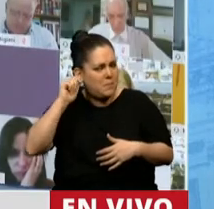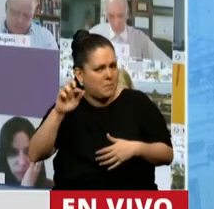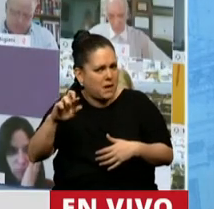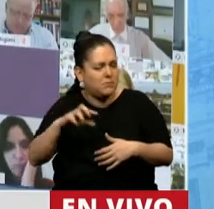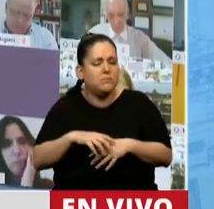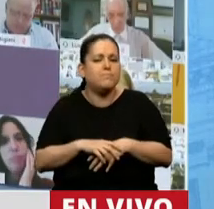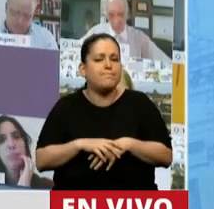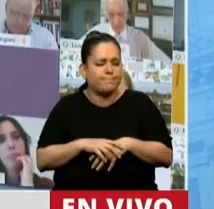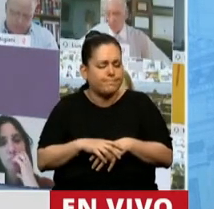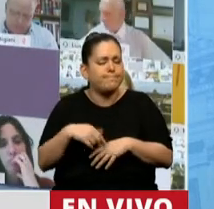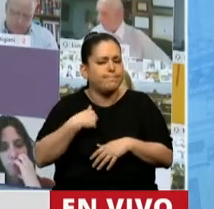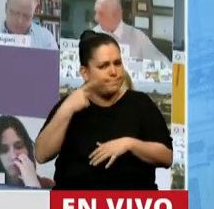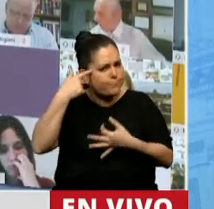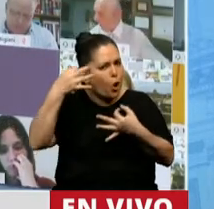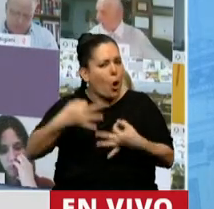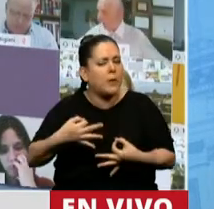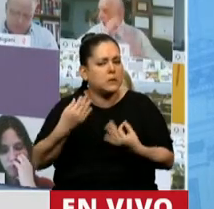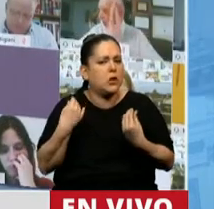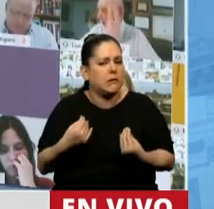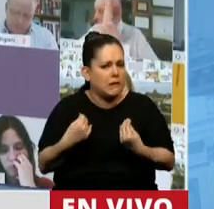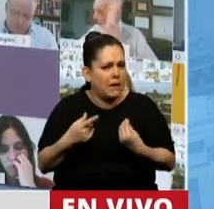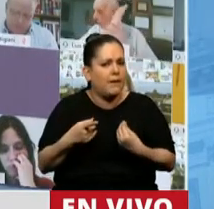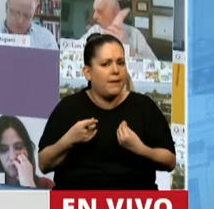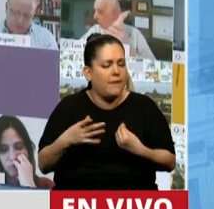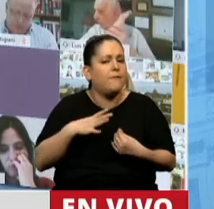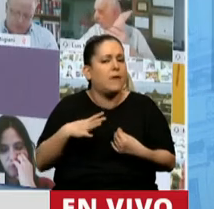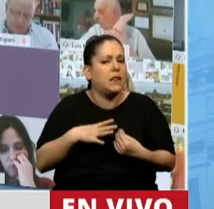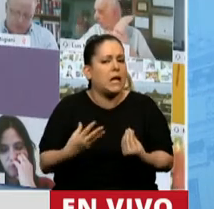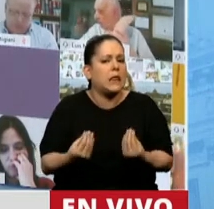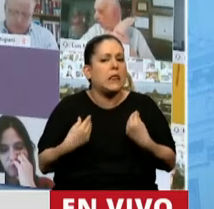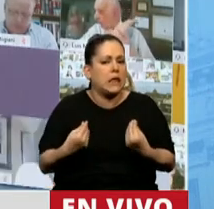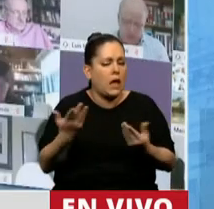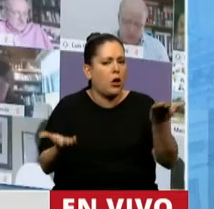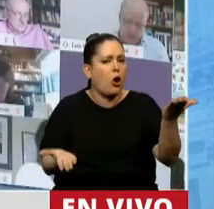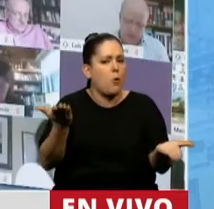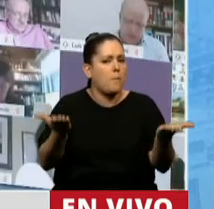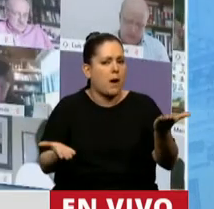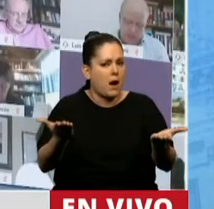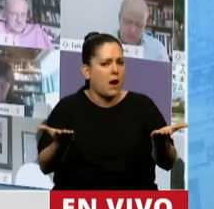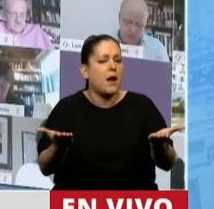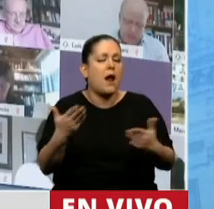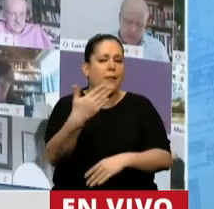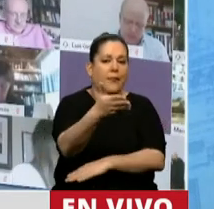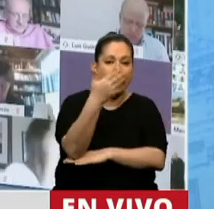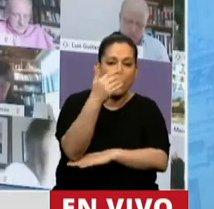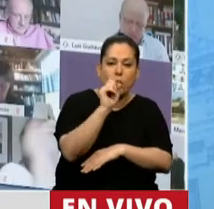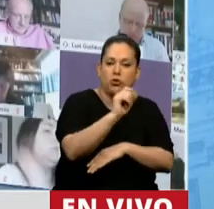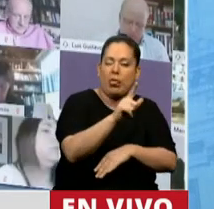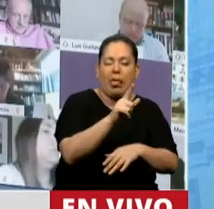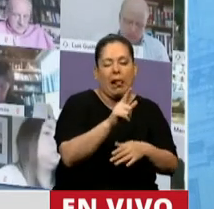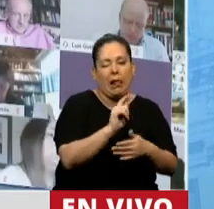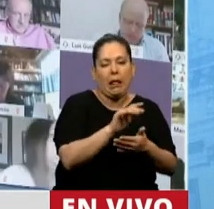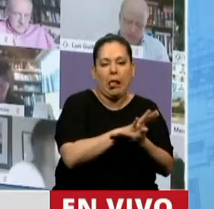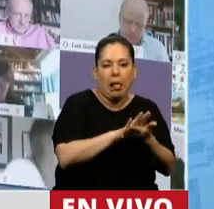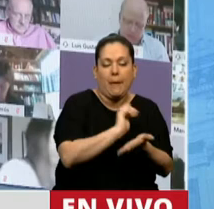estoy convencido que hace falta, lo que sí hace falta es comparar el discurso de la reparación